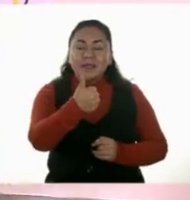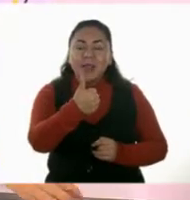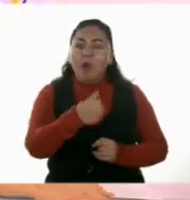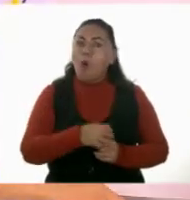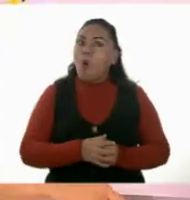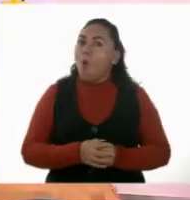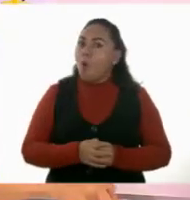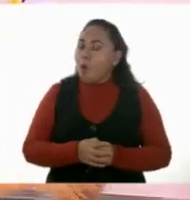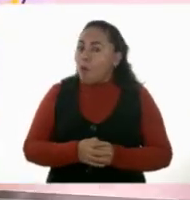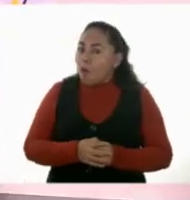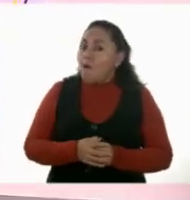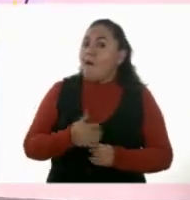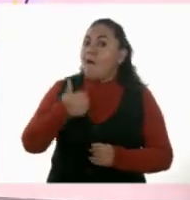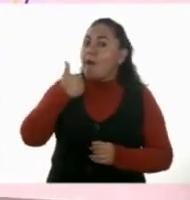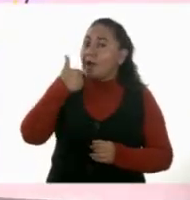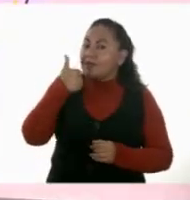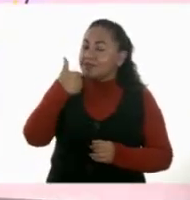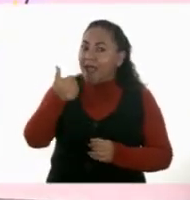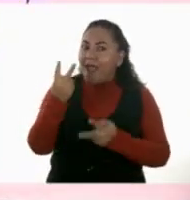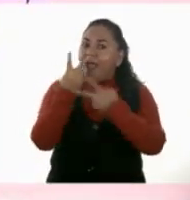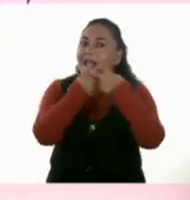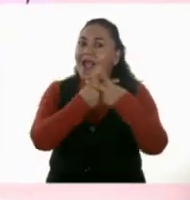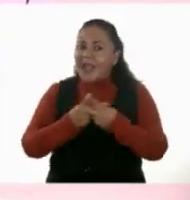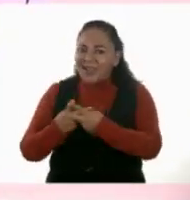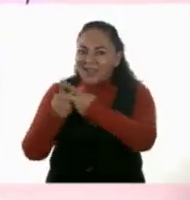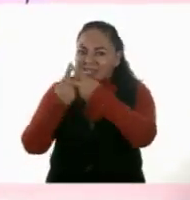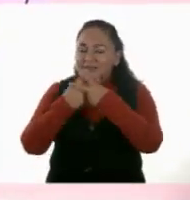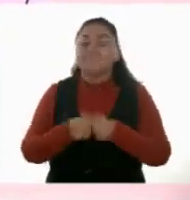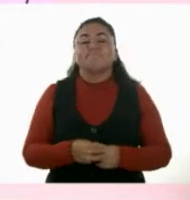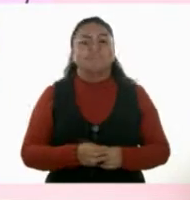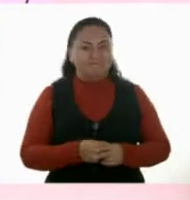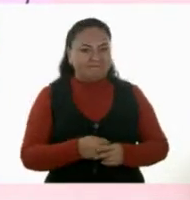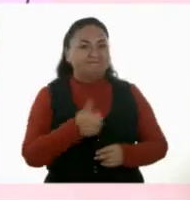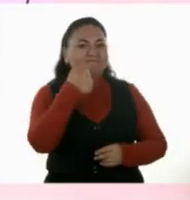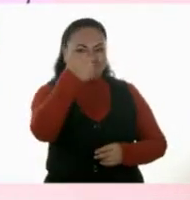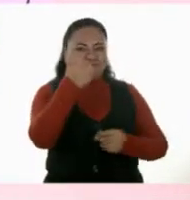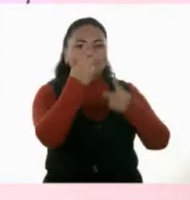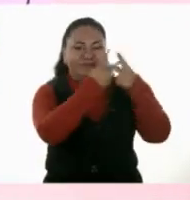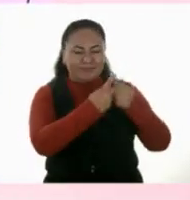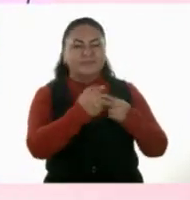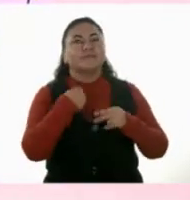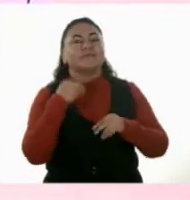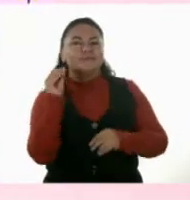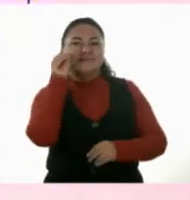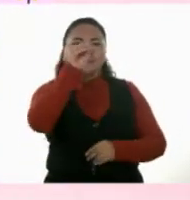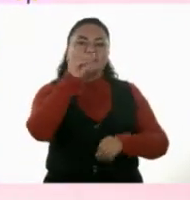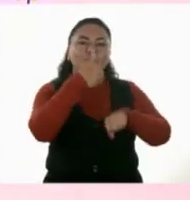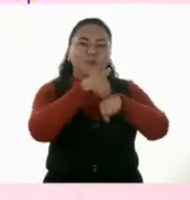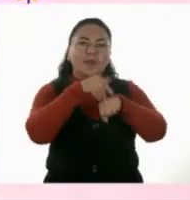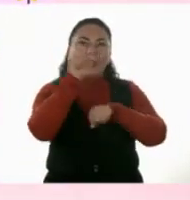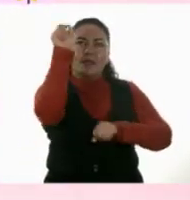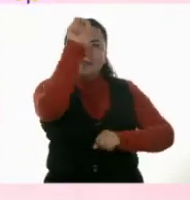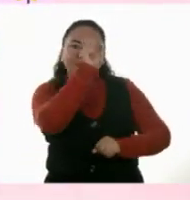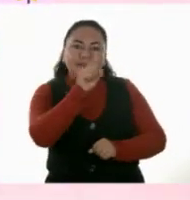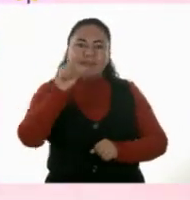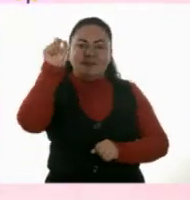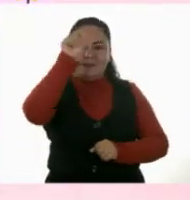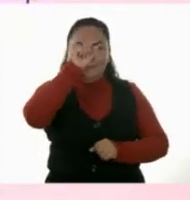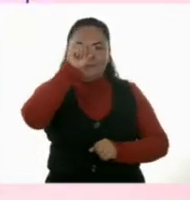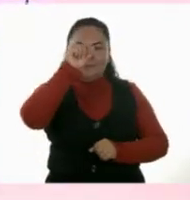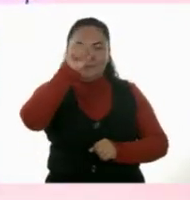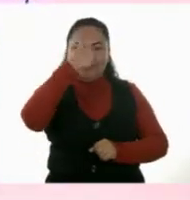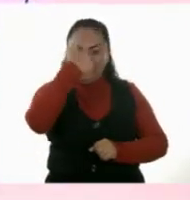Oh, seis estrellitas. Seis estrellitas. Voy a colocarlo de este lado. Seis.